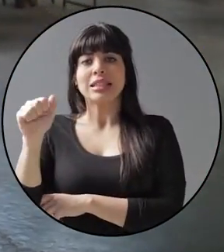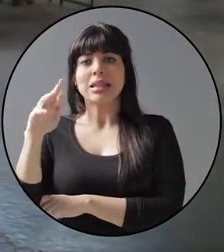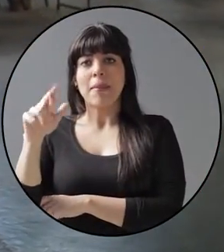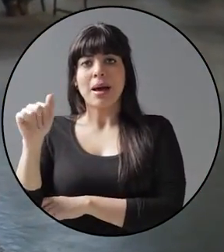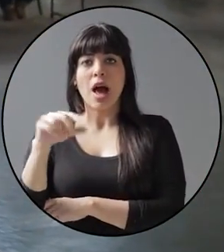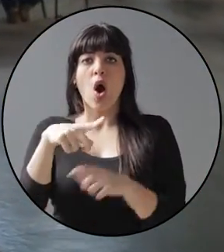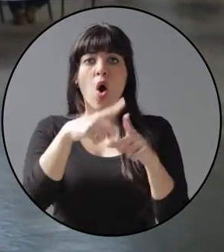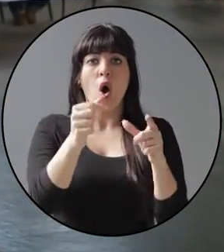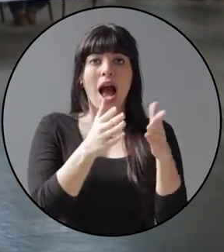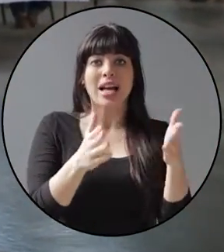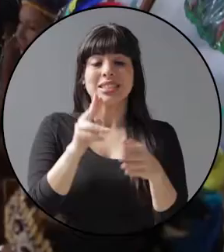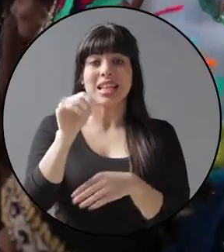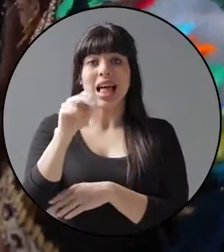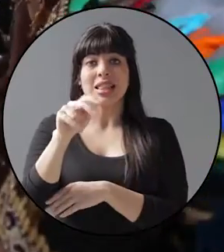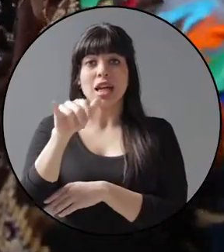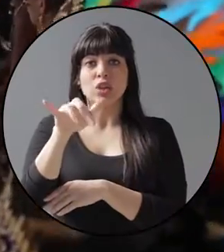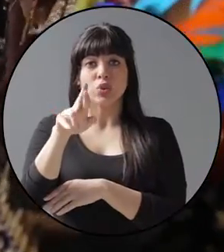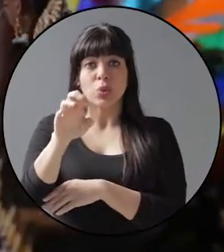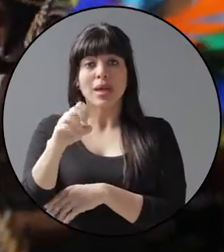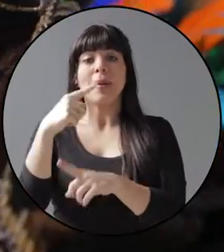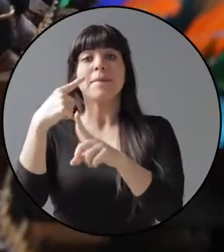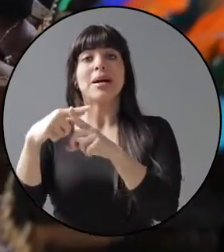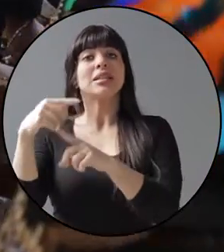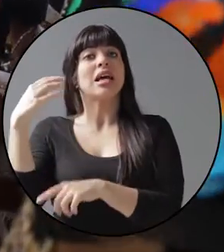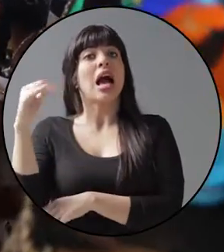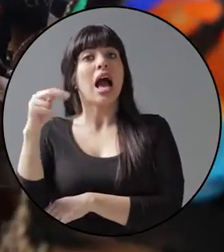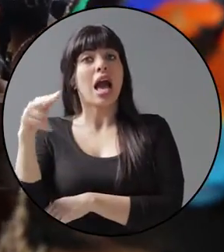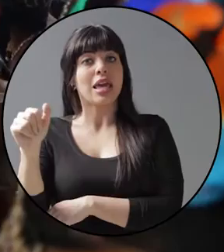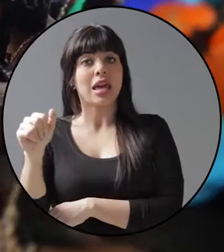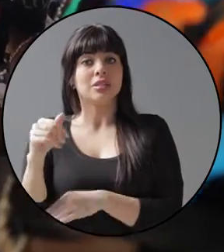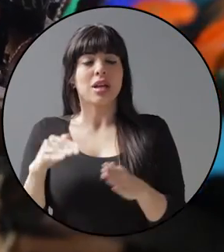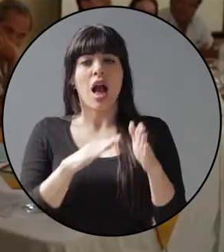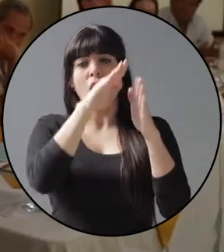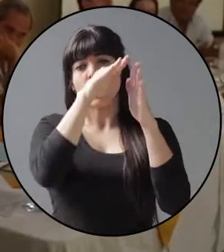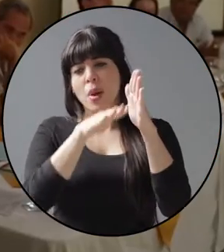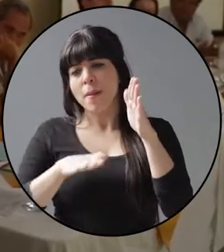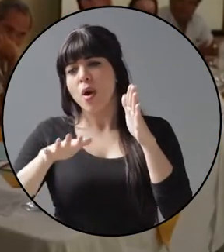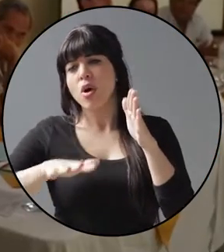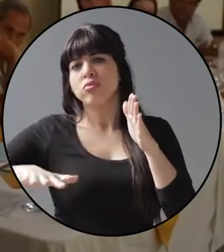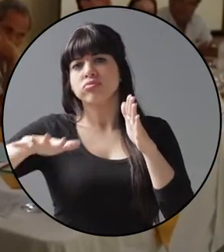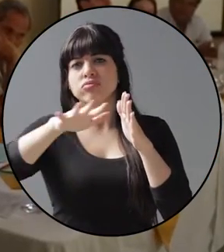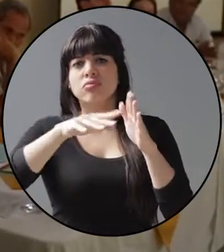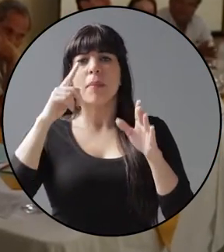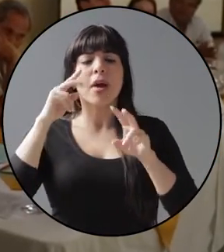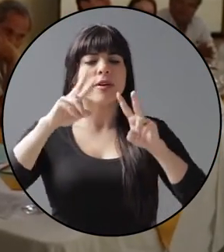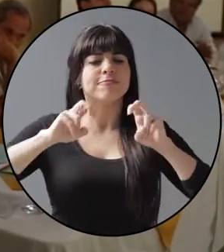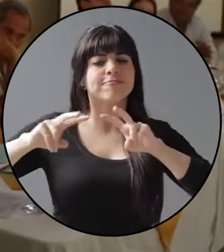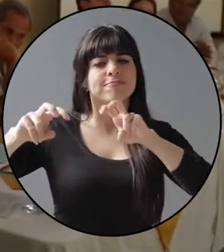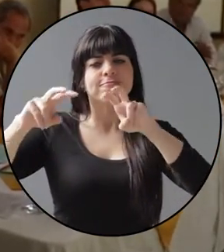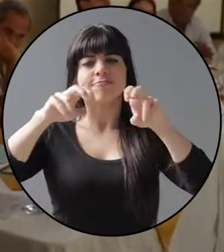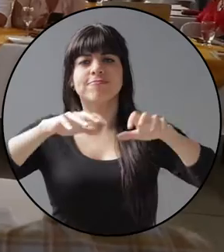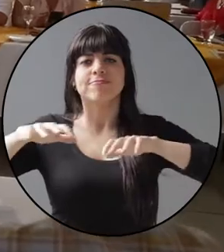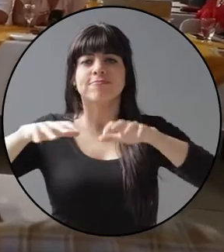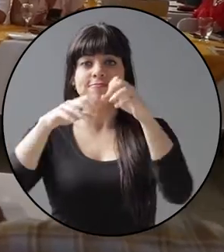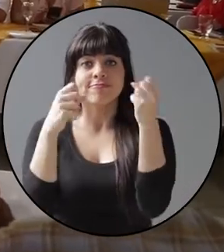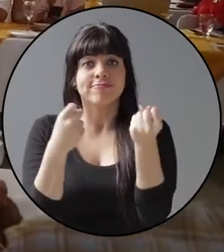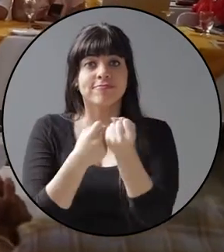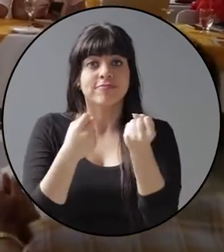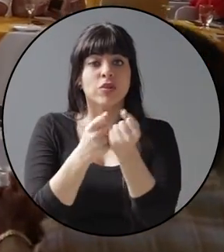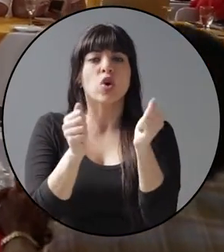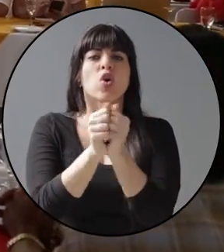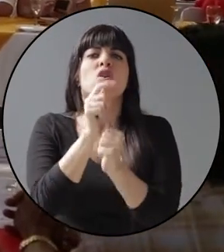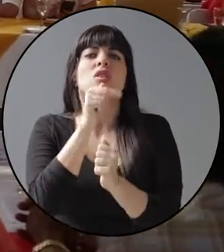Sámara, Ojancha, Nandayura y Cañas, desde la altura a la bajura, para revisar acciones que impulsamos junto a